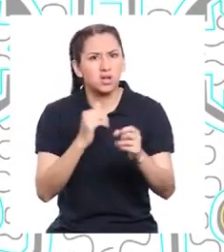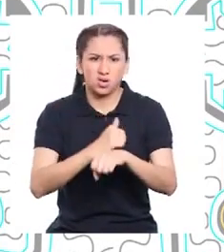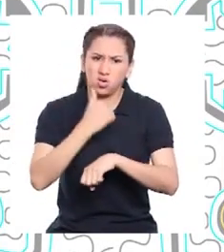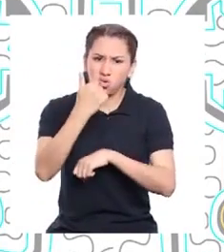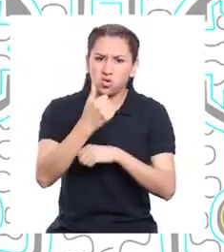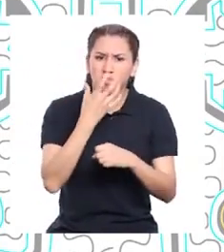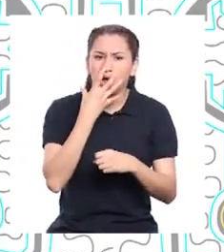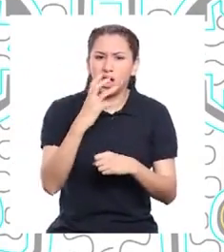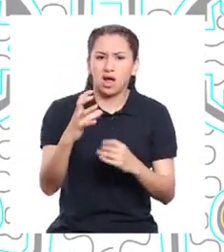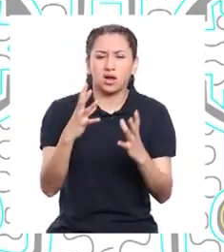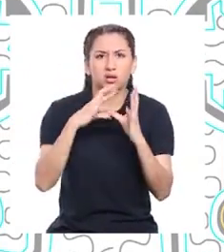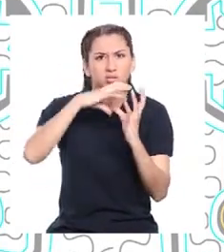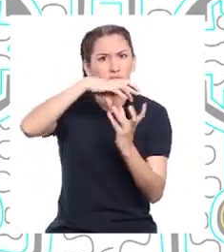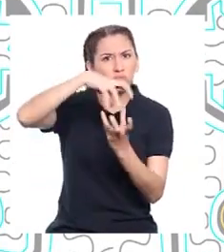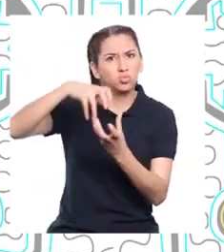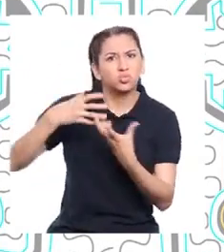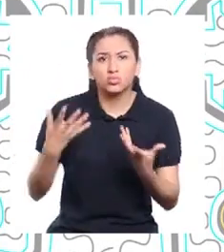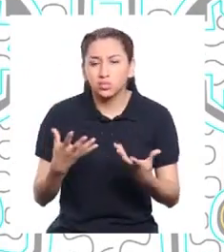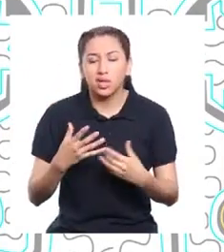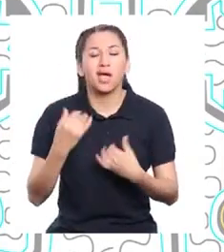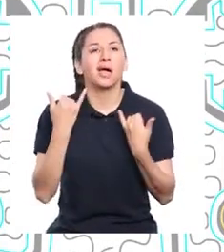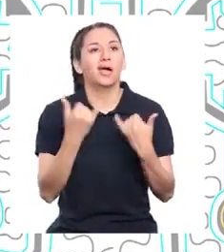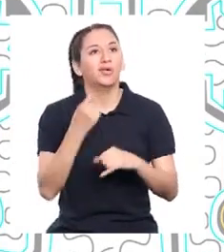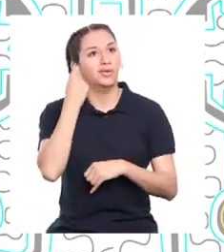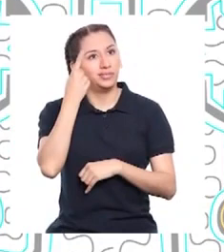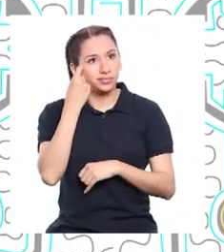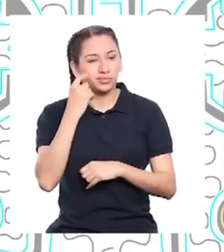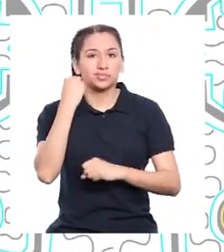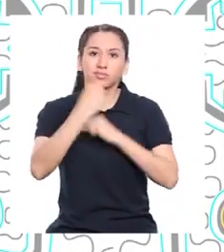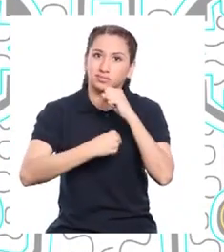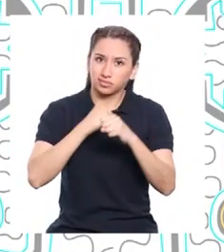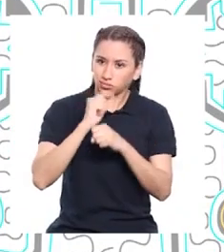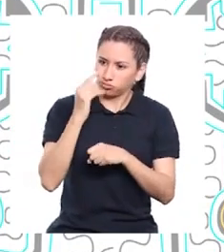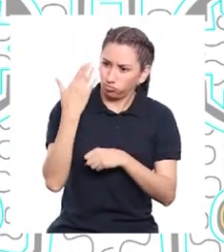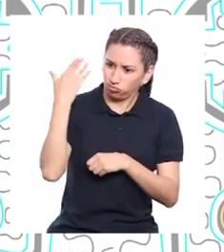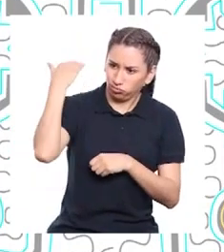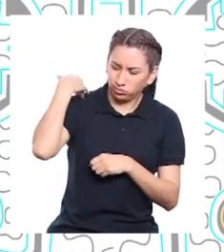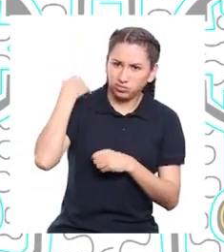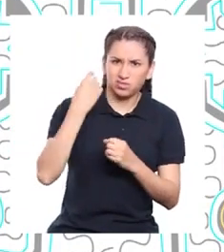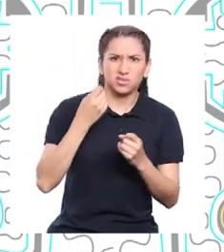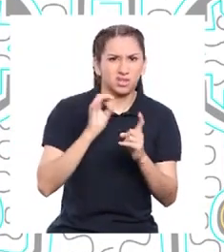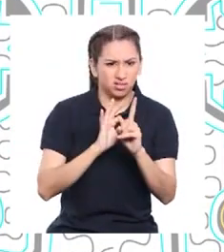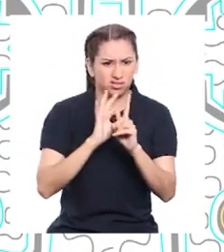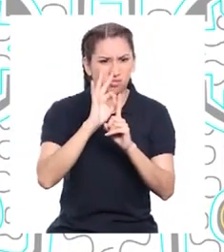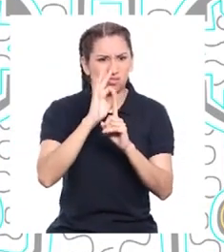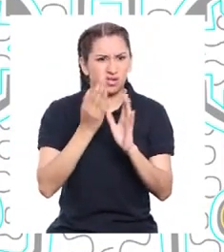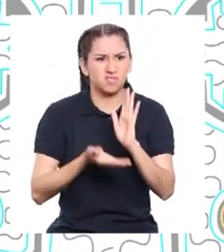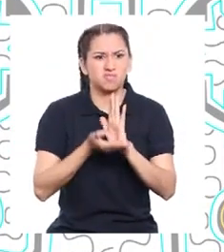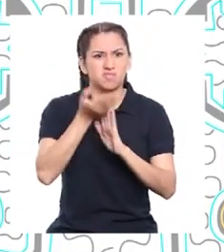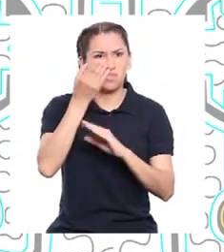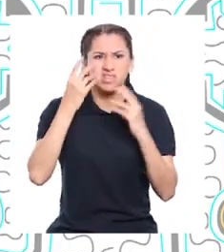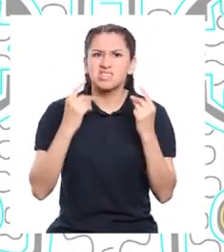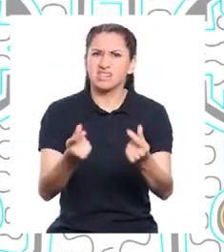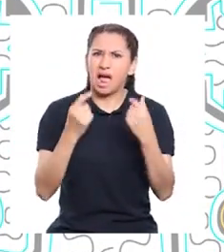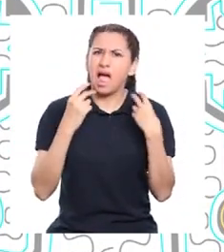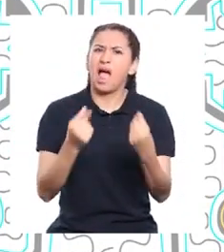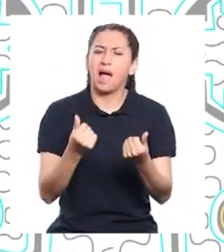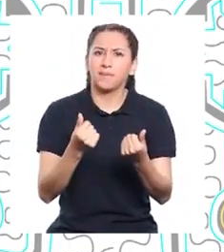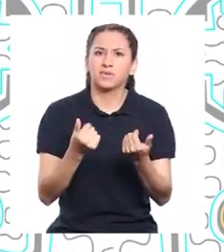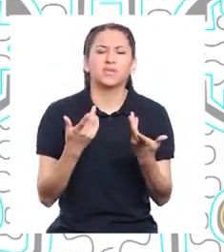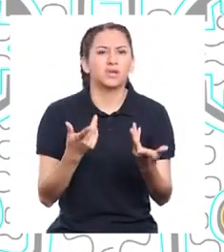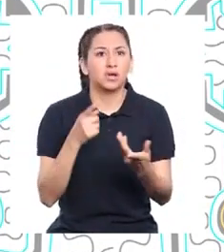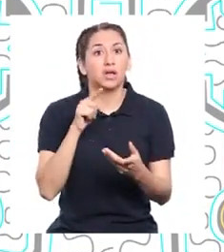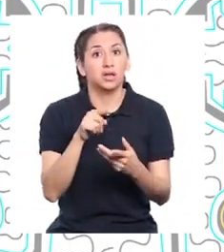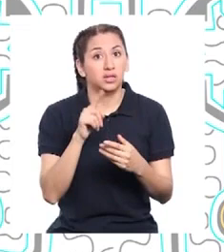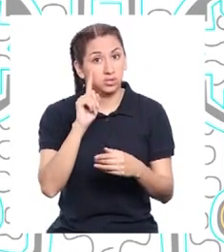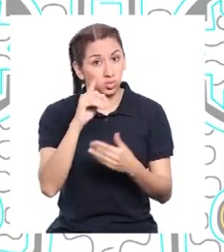global? Ahora entiendo. En estos últimos años, la temperatura está aumentando rápidamente